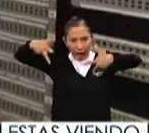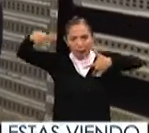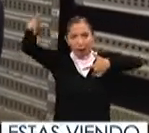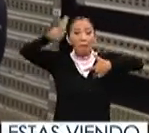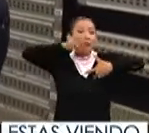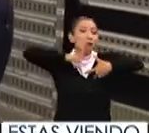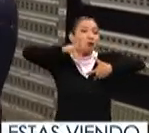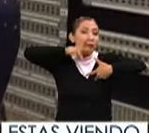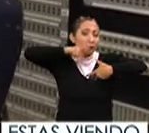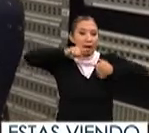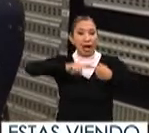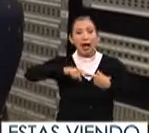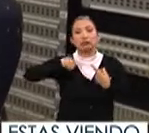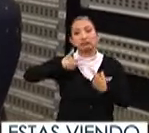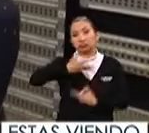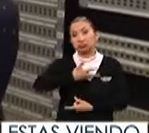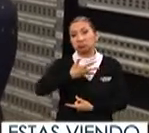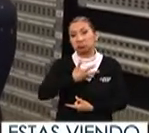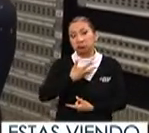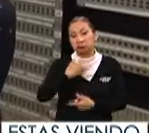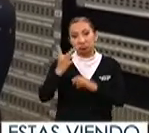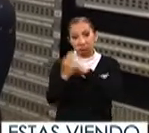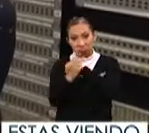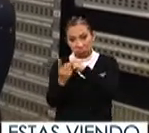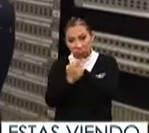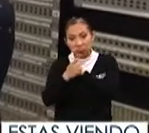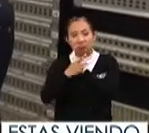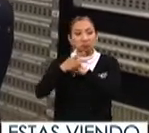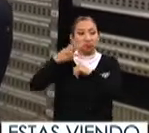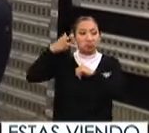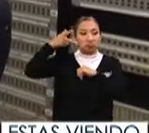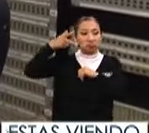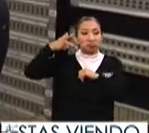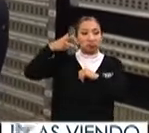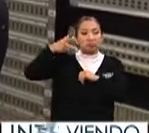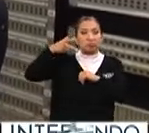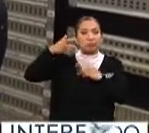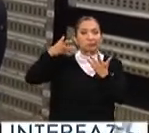pruebas donde tenemos televisiones en cámaras